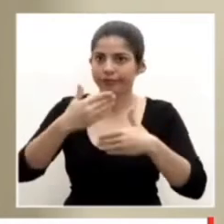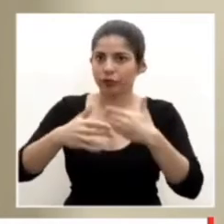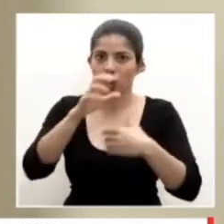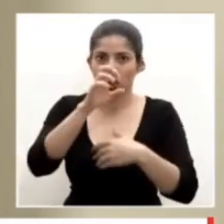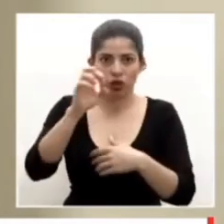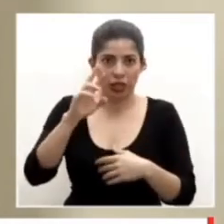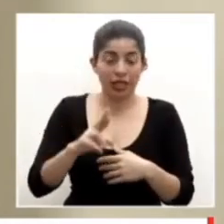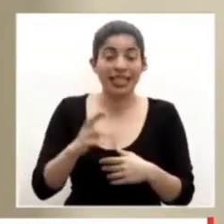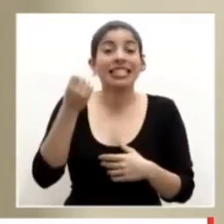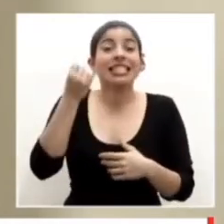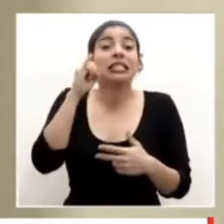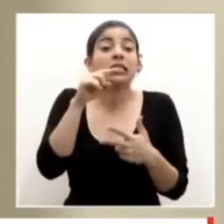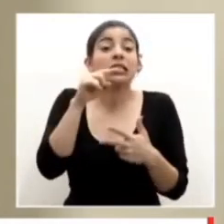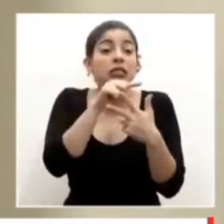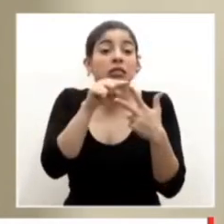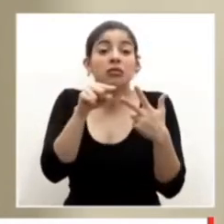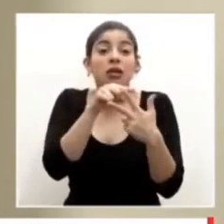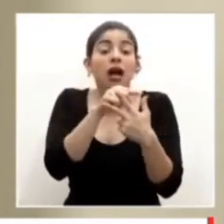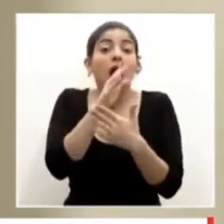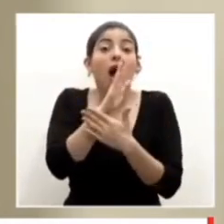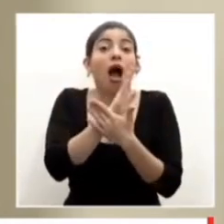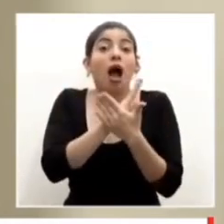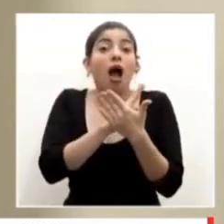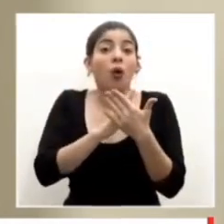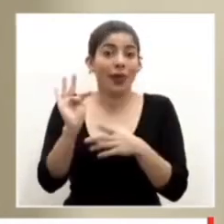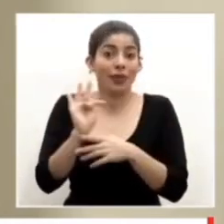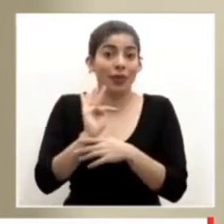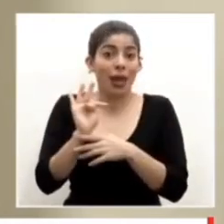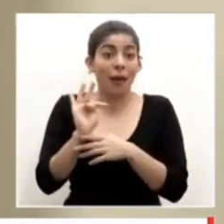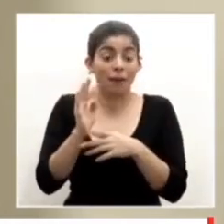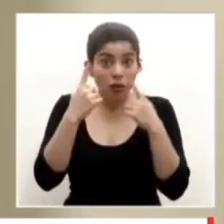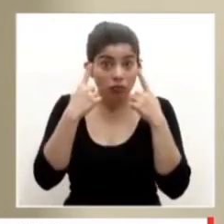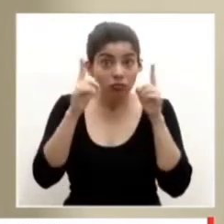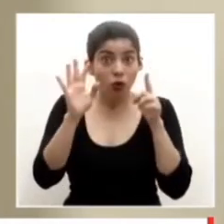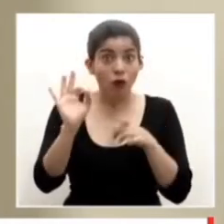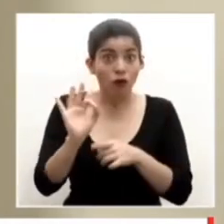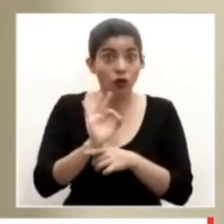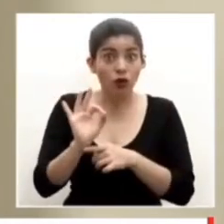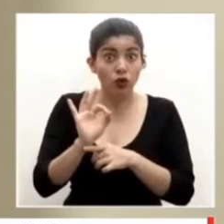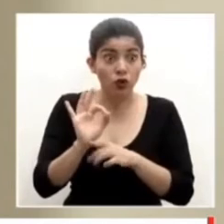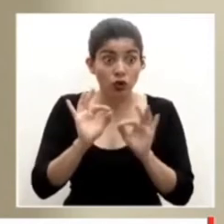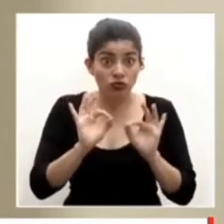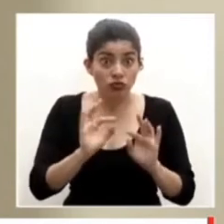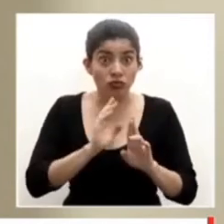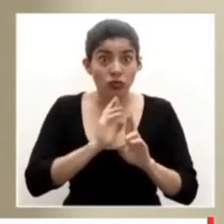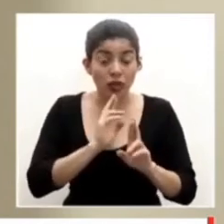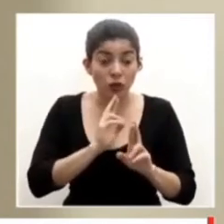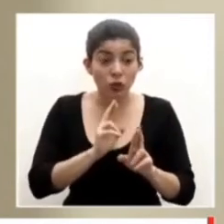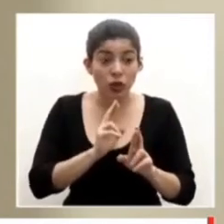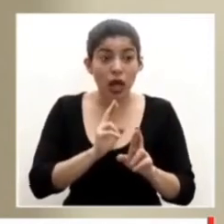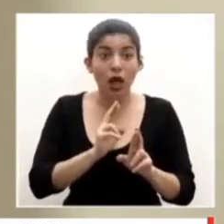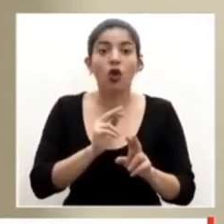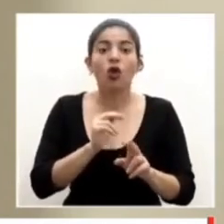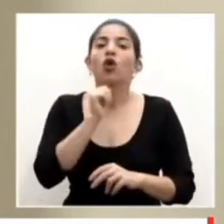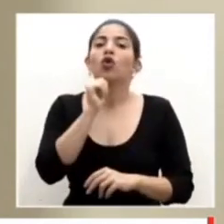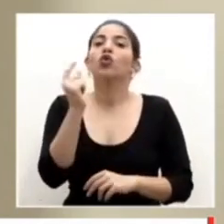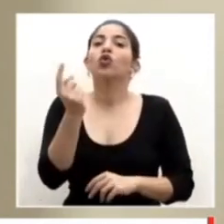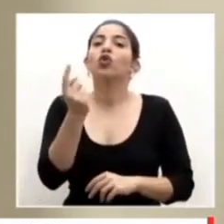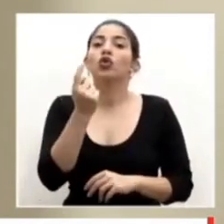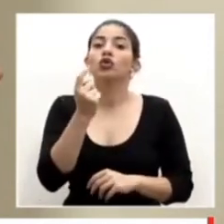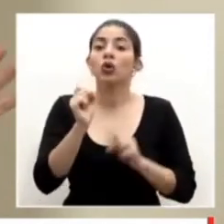Y si alguna de estas terapias funciona de manera eficaz, no solo